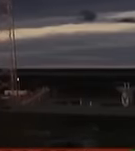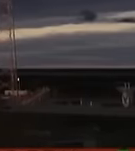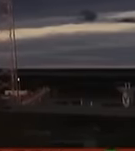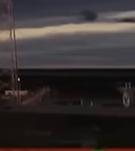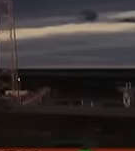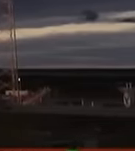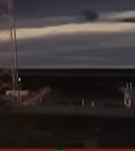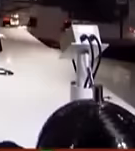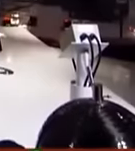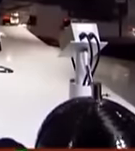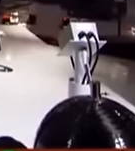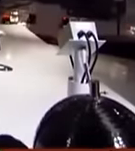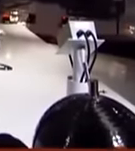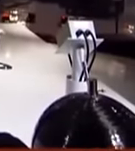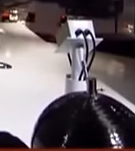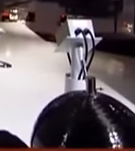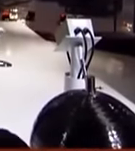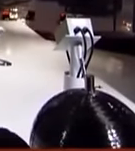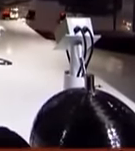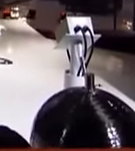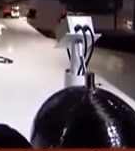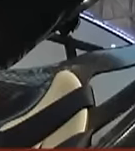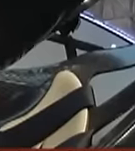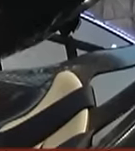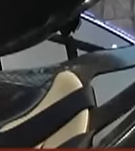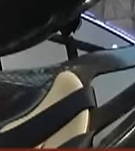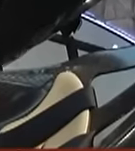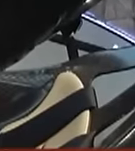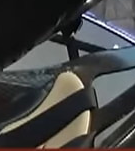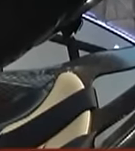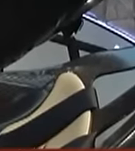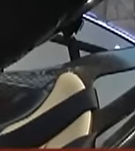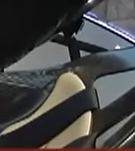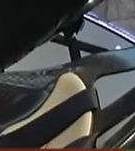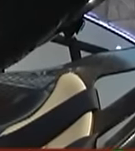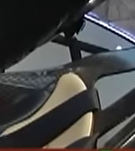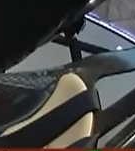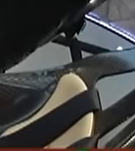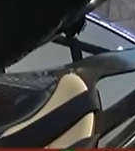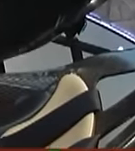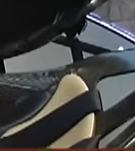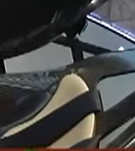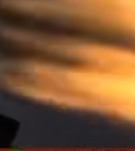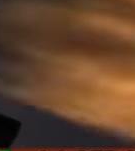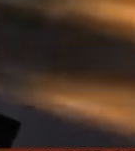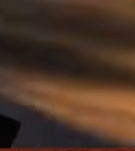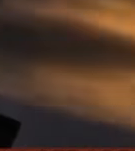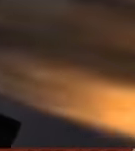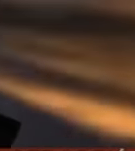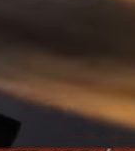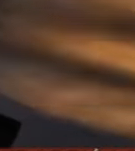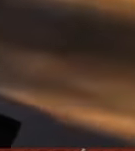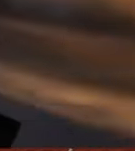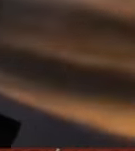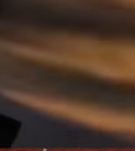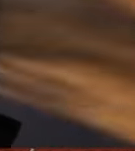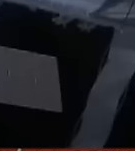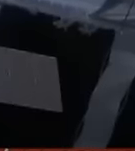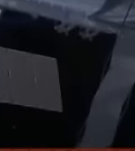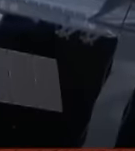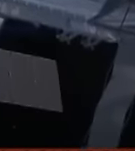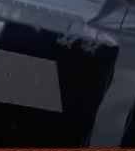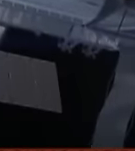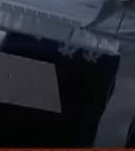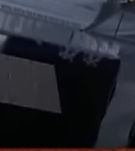concursantes iniciales mismos que deberán demostrar que consiguieron concretar esta misión es decir mandar su nave hasta la